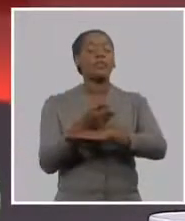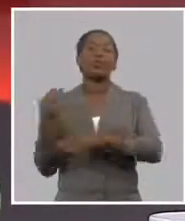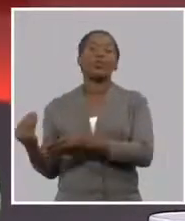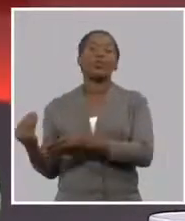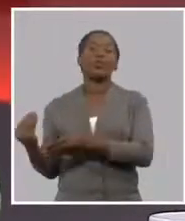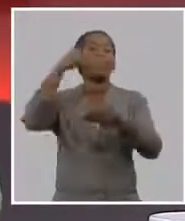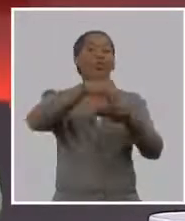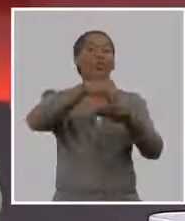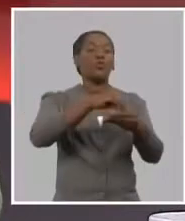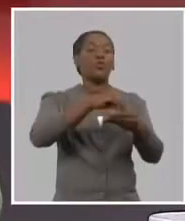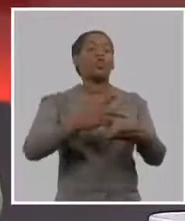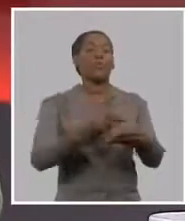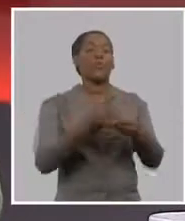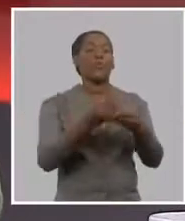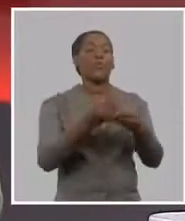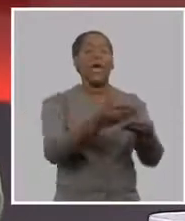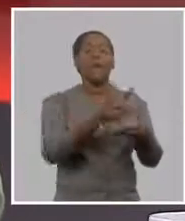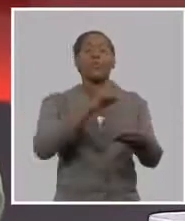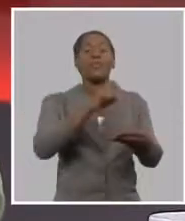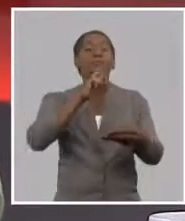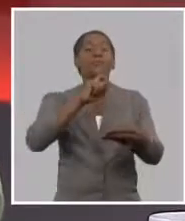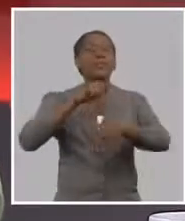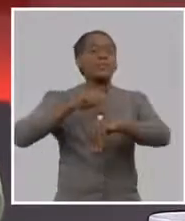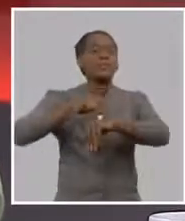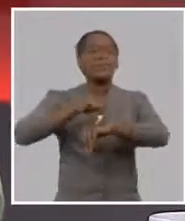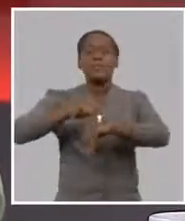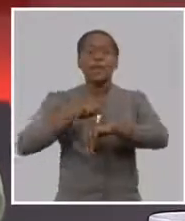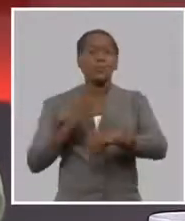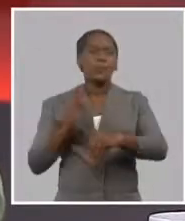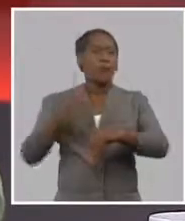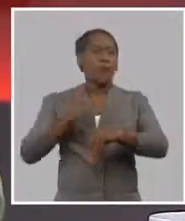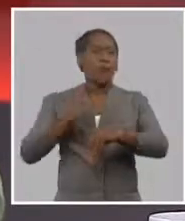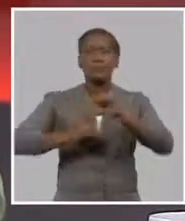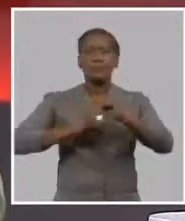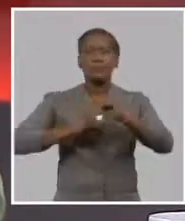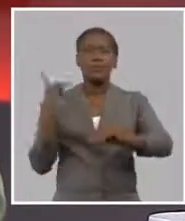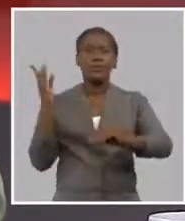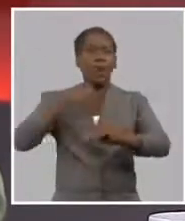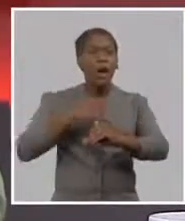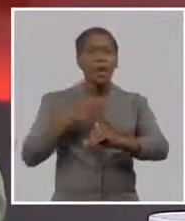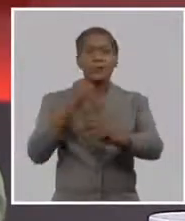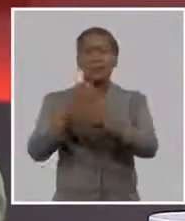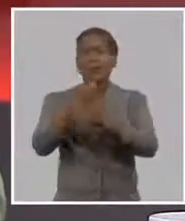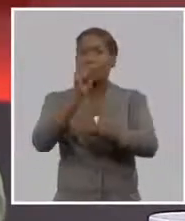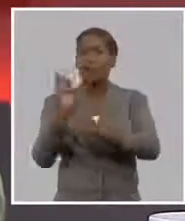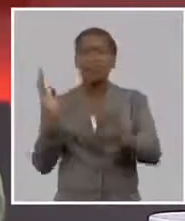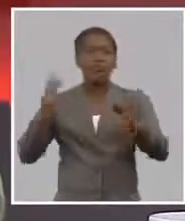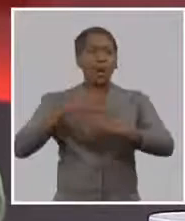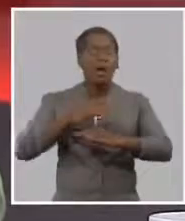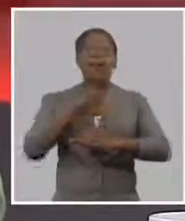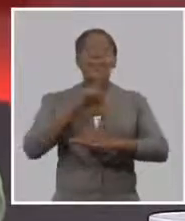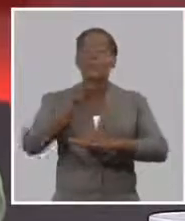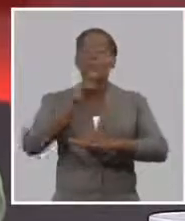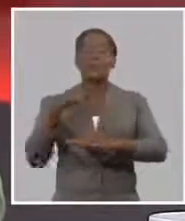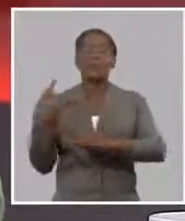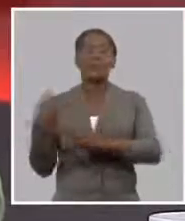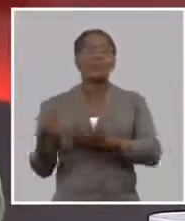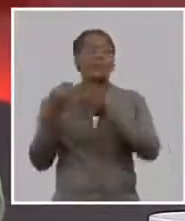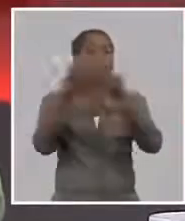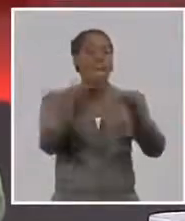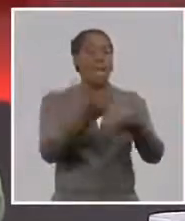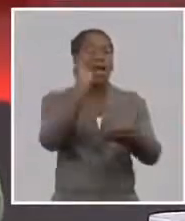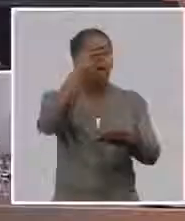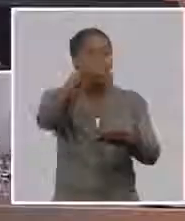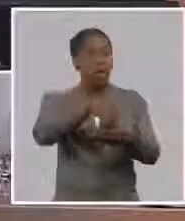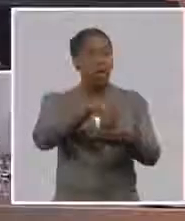trabajan para la empresa de seguro y que venden en el sector agropecuario vamos a incorporar también las VPC cañeras es importante recalcar eso porque hasta este momento